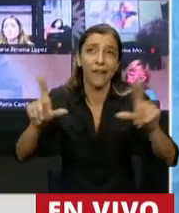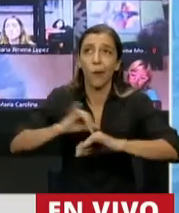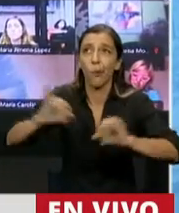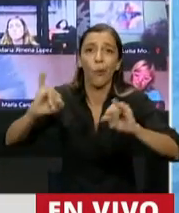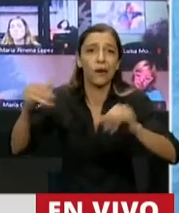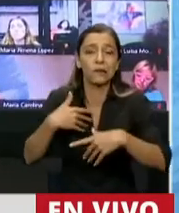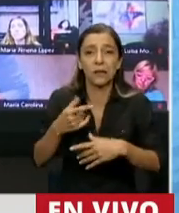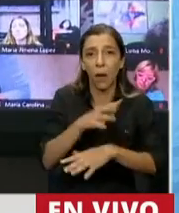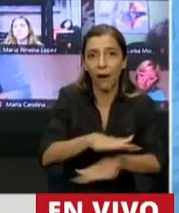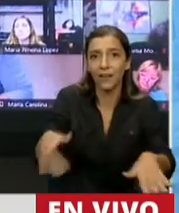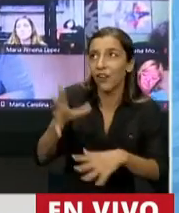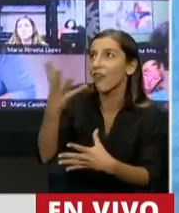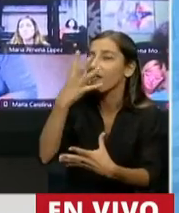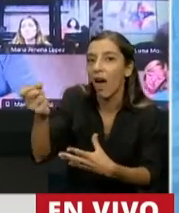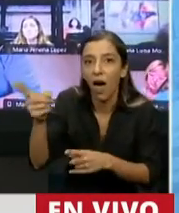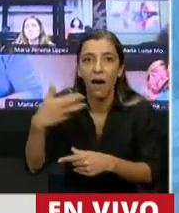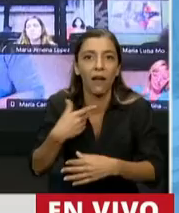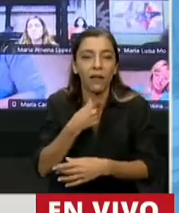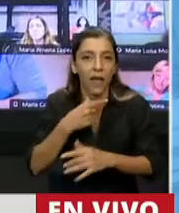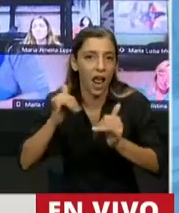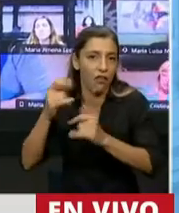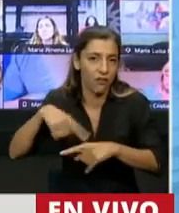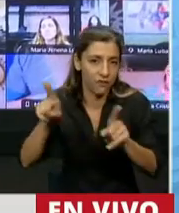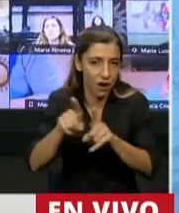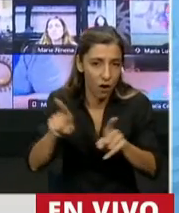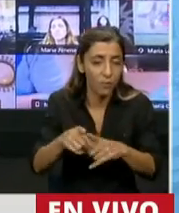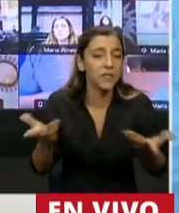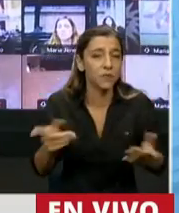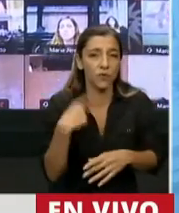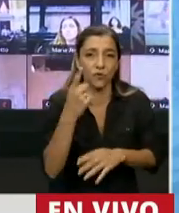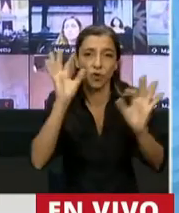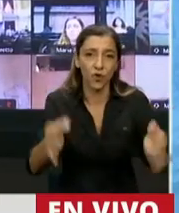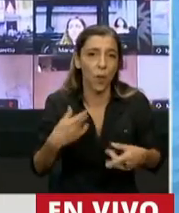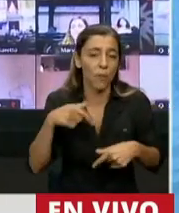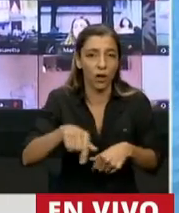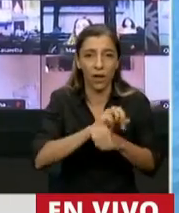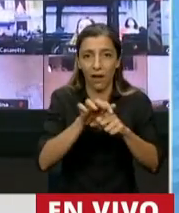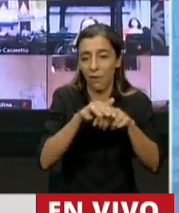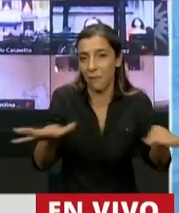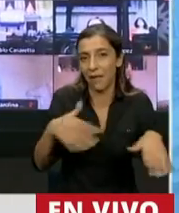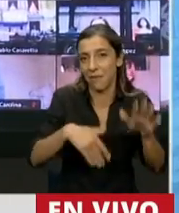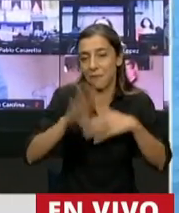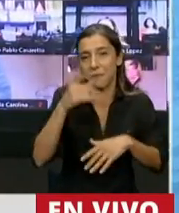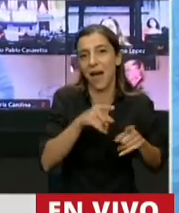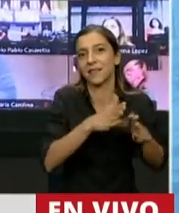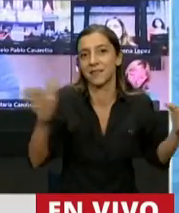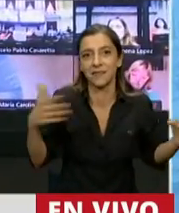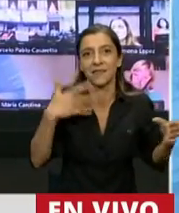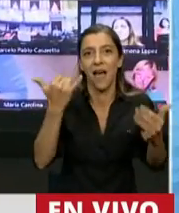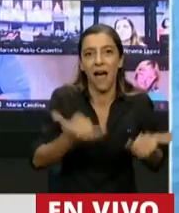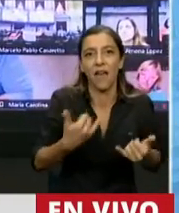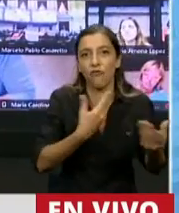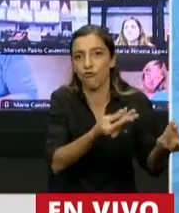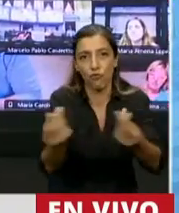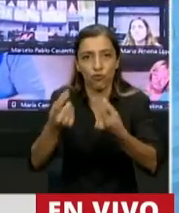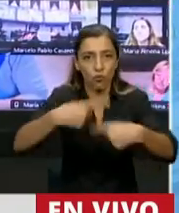adolescentes, para frenar esta otra pandemia silenciosa que es la malnutrición por el aumento en el consumo de alimentos ultraprocesados con agregados de